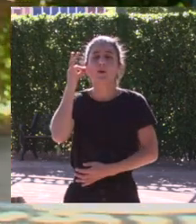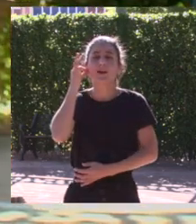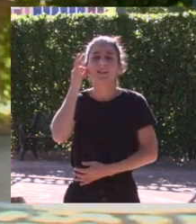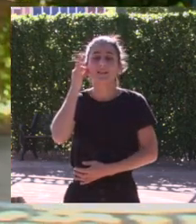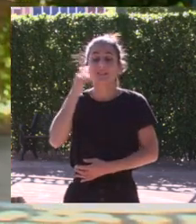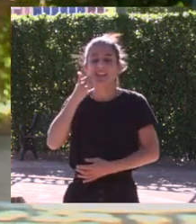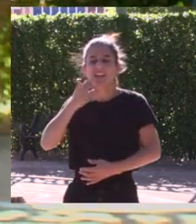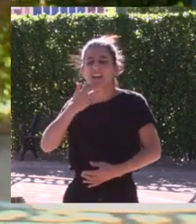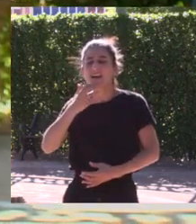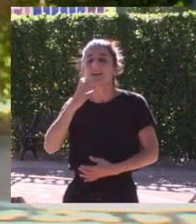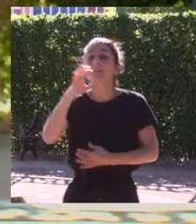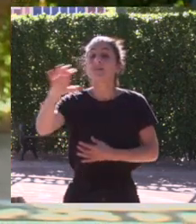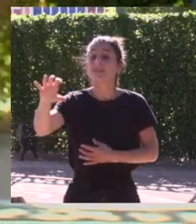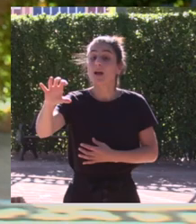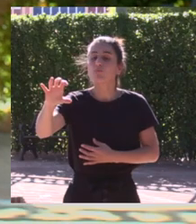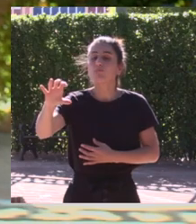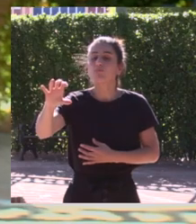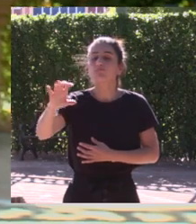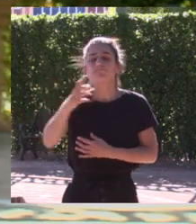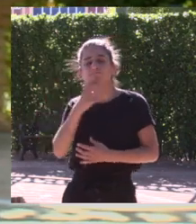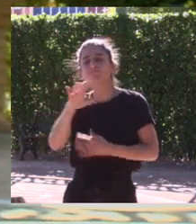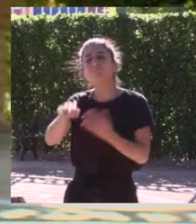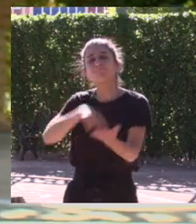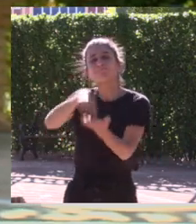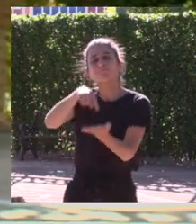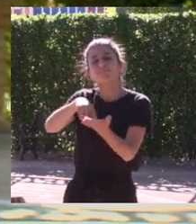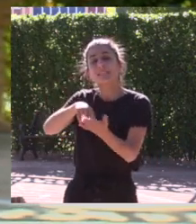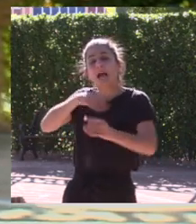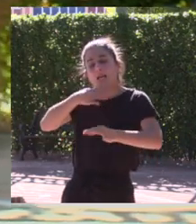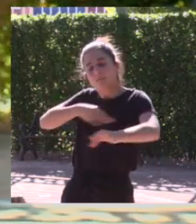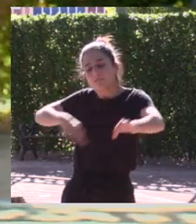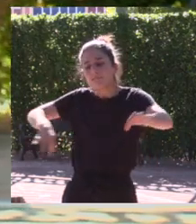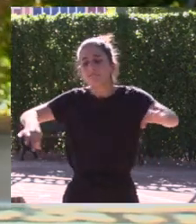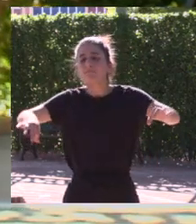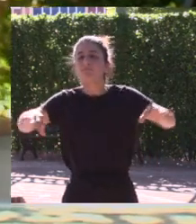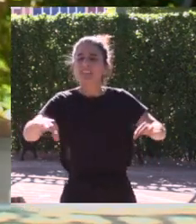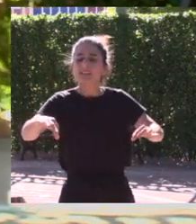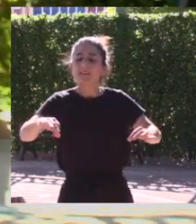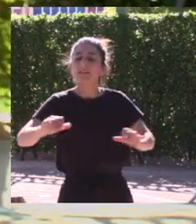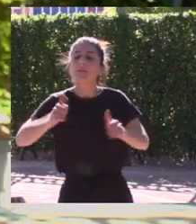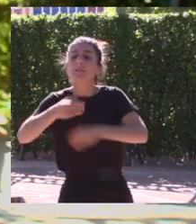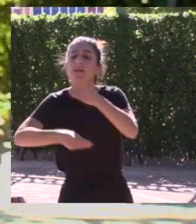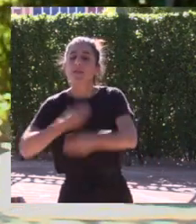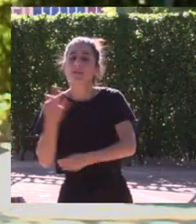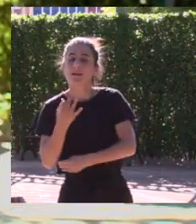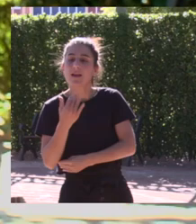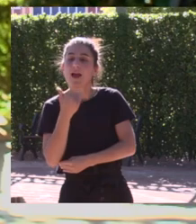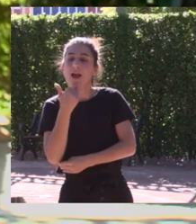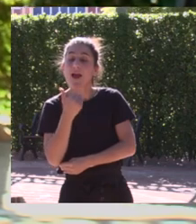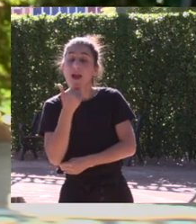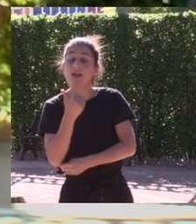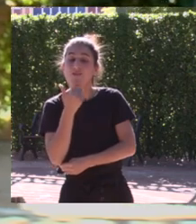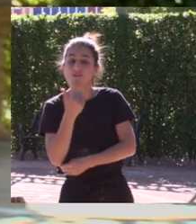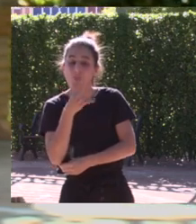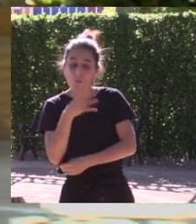que las mujeres que reivindicamos tenemos que pasar al otro lado de la cuerda y empezar a hacer algo por